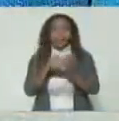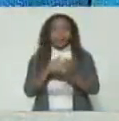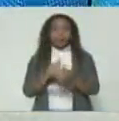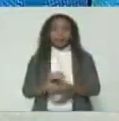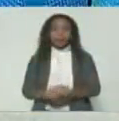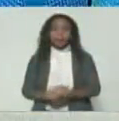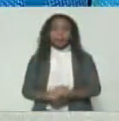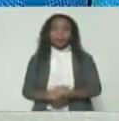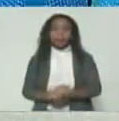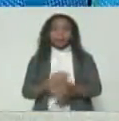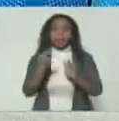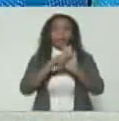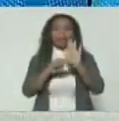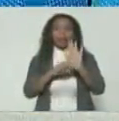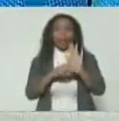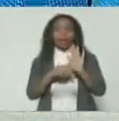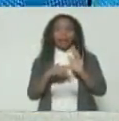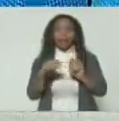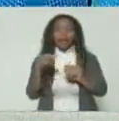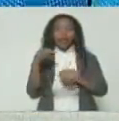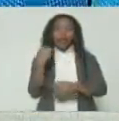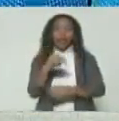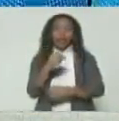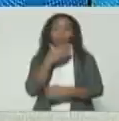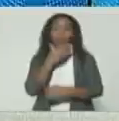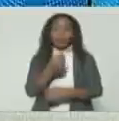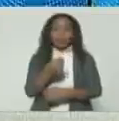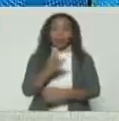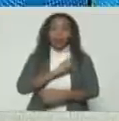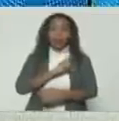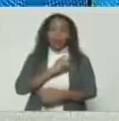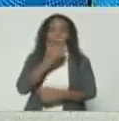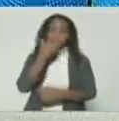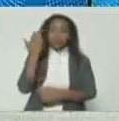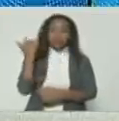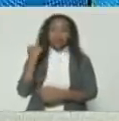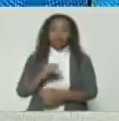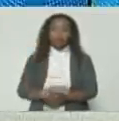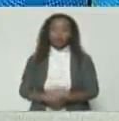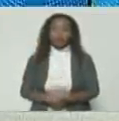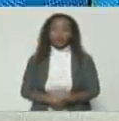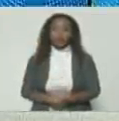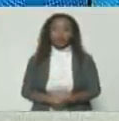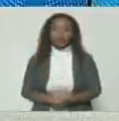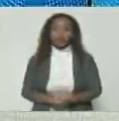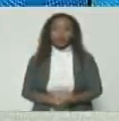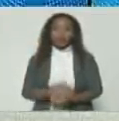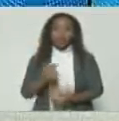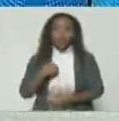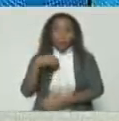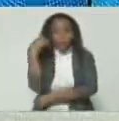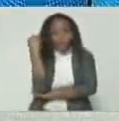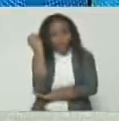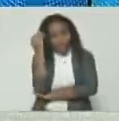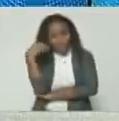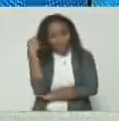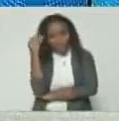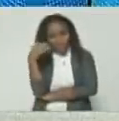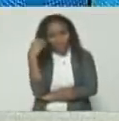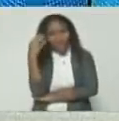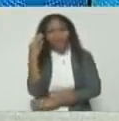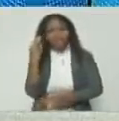nivel que tuvimos noviembre, diciembre, enero pasado. Y he estado pensando en flexibilizar